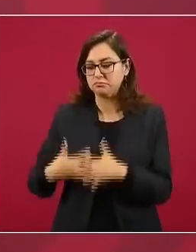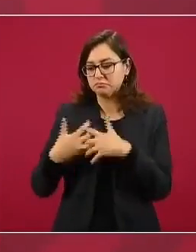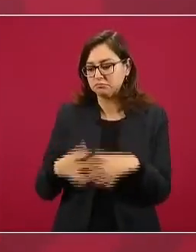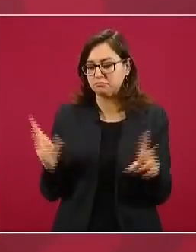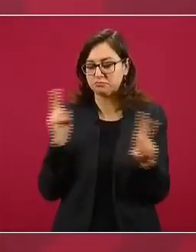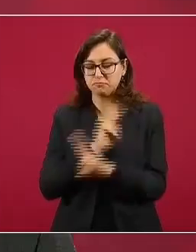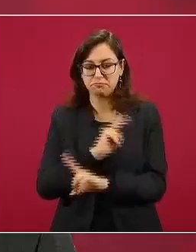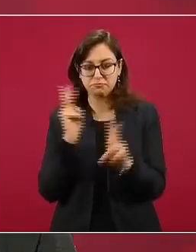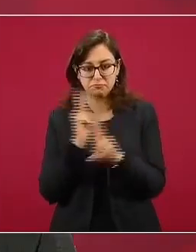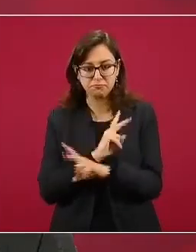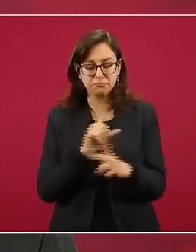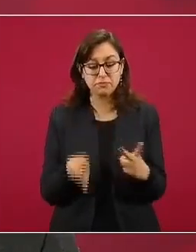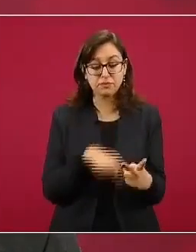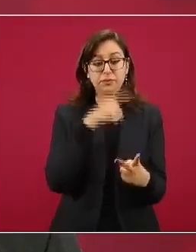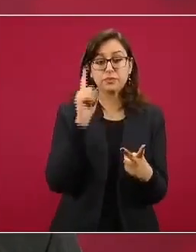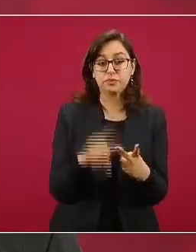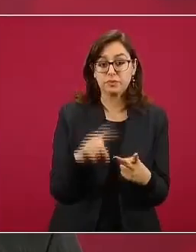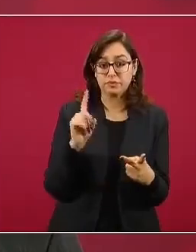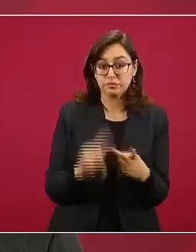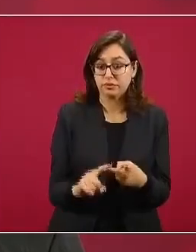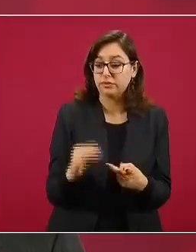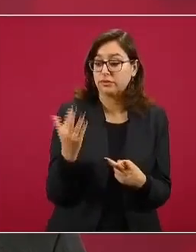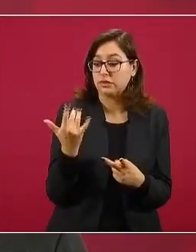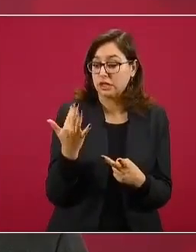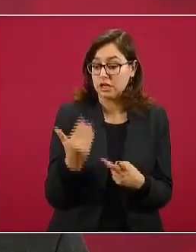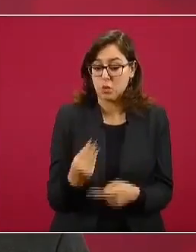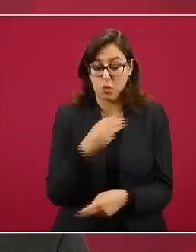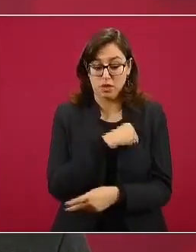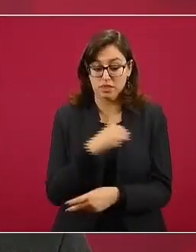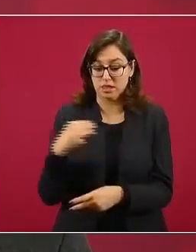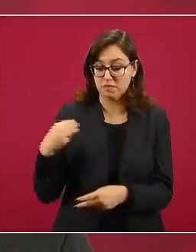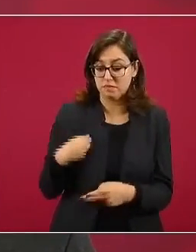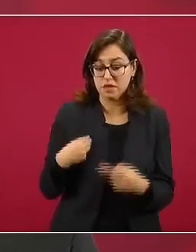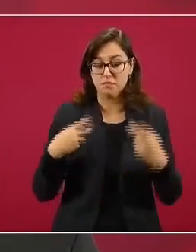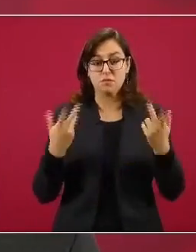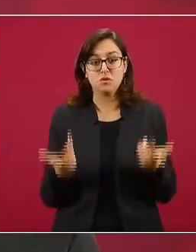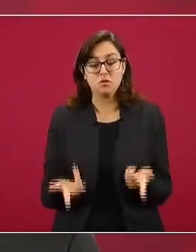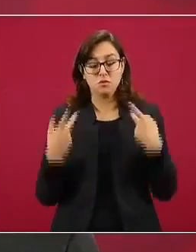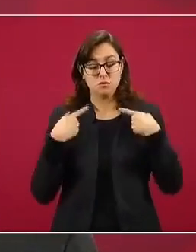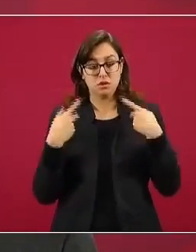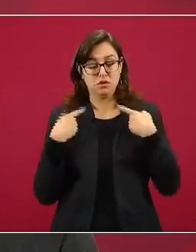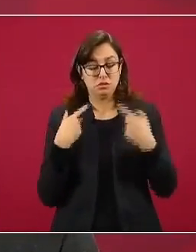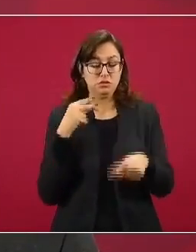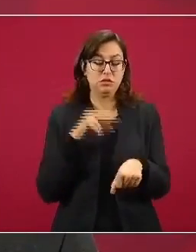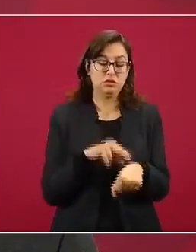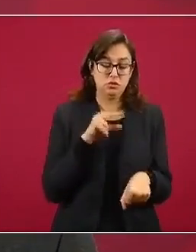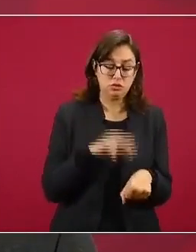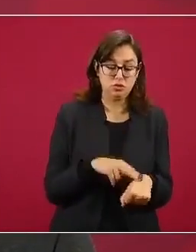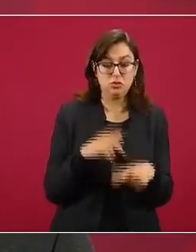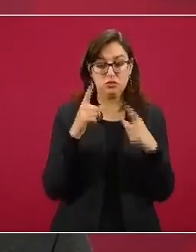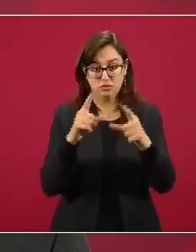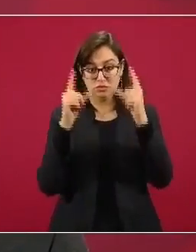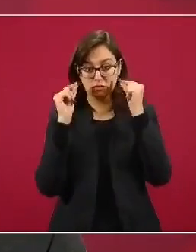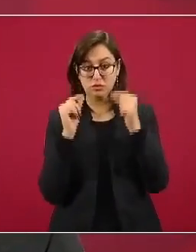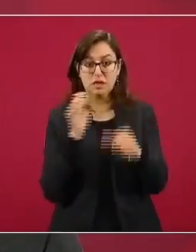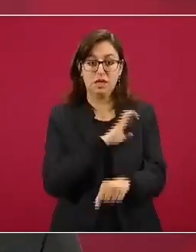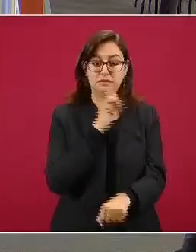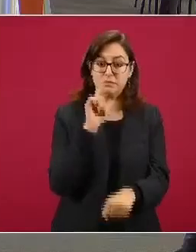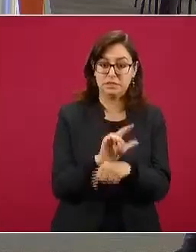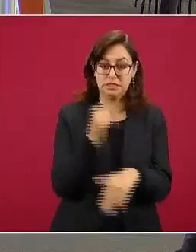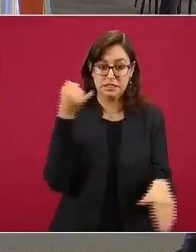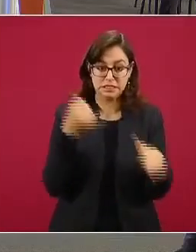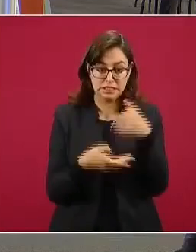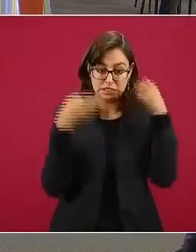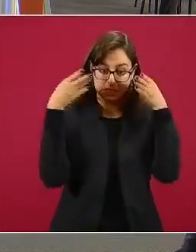enfermas. Se dotaron también de 50 miembros del personal de salud y 25 adicionales. Incluye personal especializado